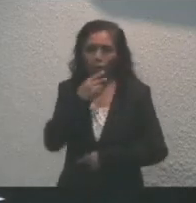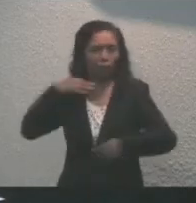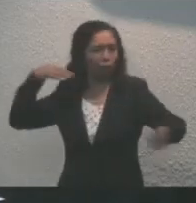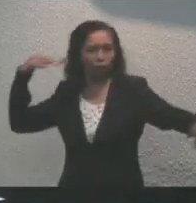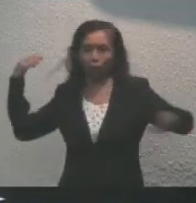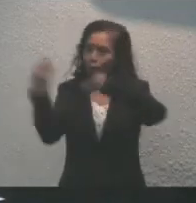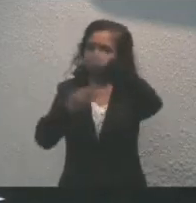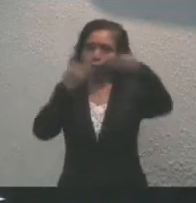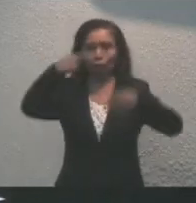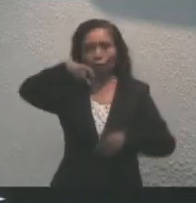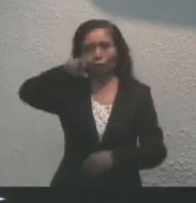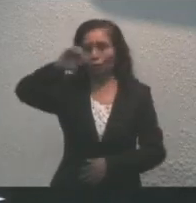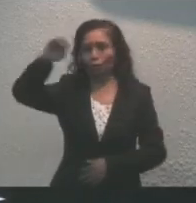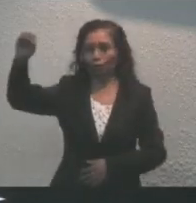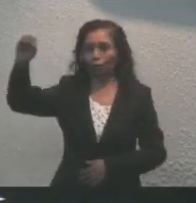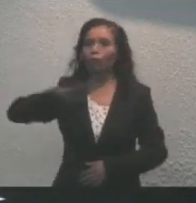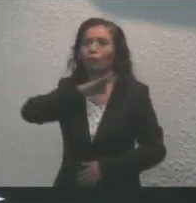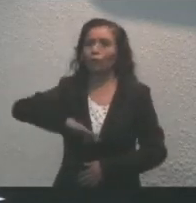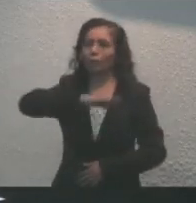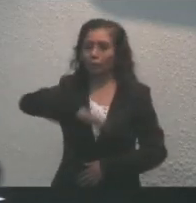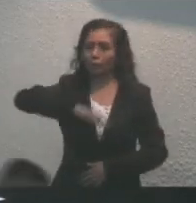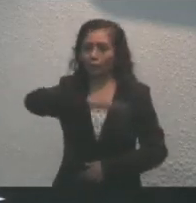Quintana Roo! ¡Muchas felicidades!